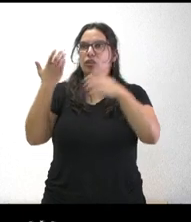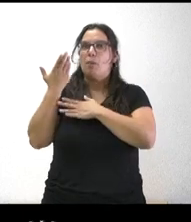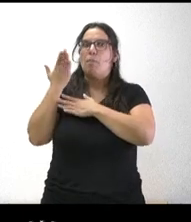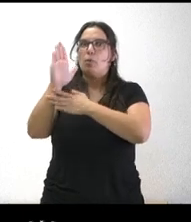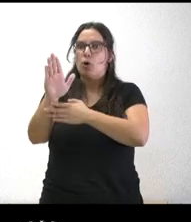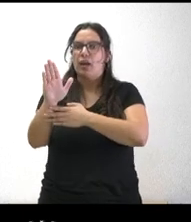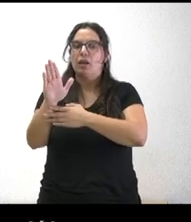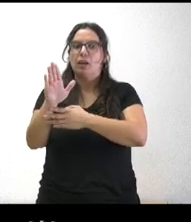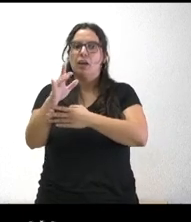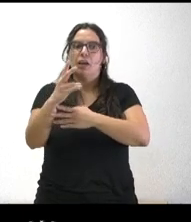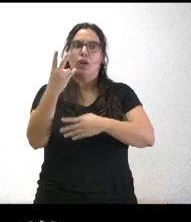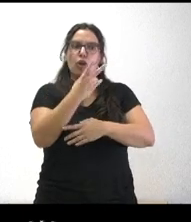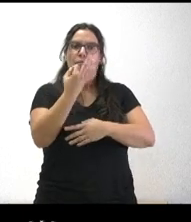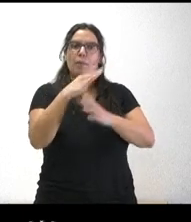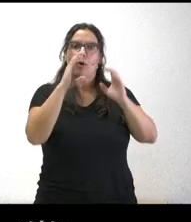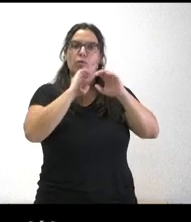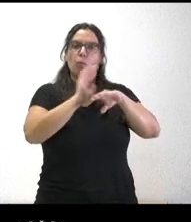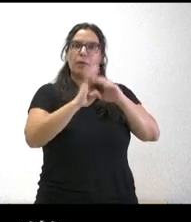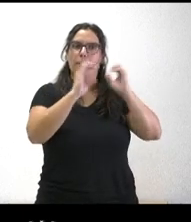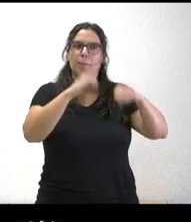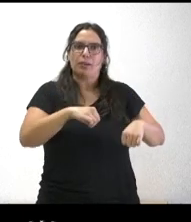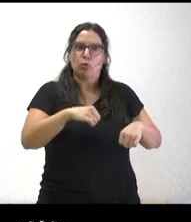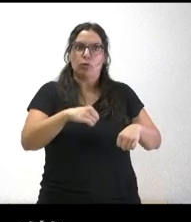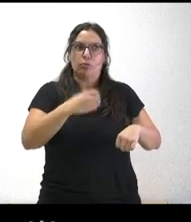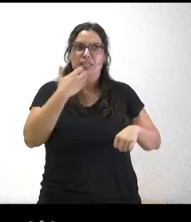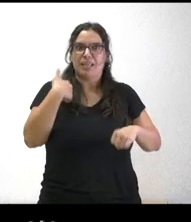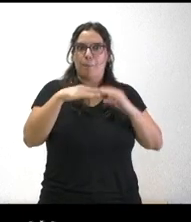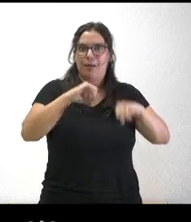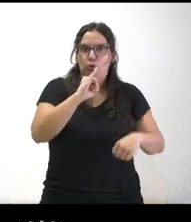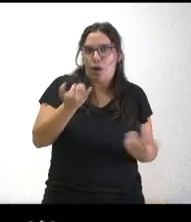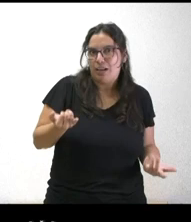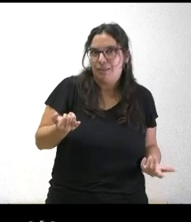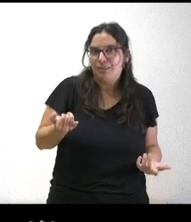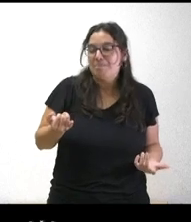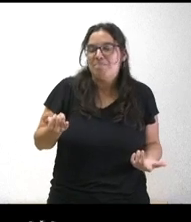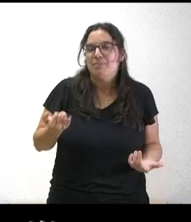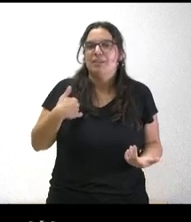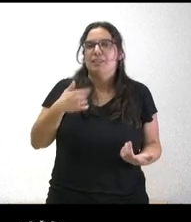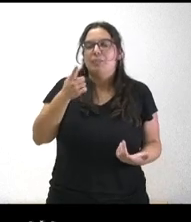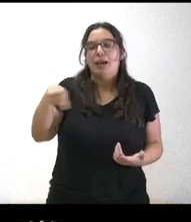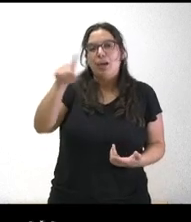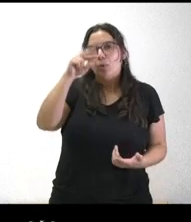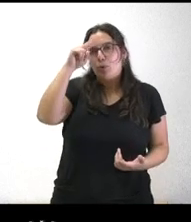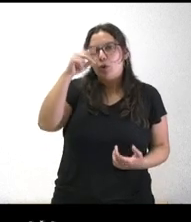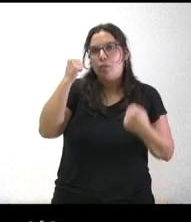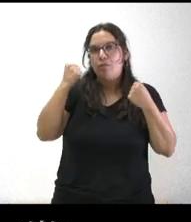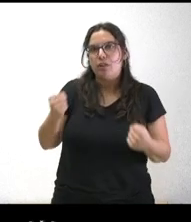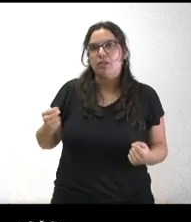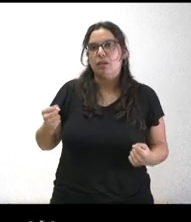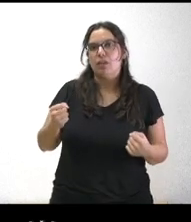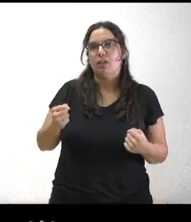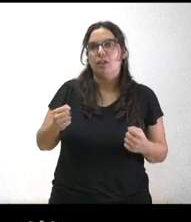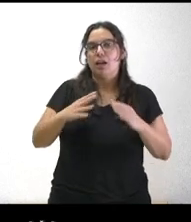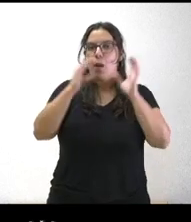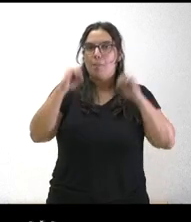y en relación con esto también quiero saber cómo va el tema que más preocupa a sus socios y es aprobar dos puntos muy específicos de ese